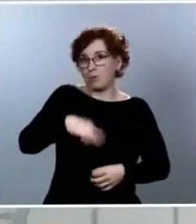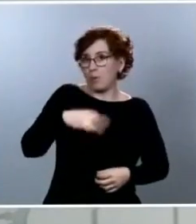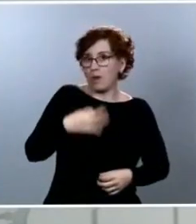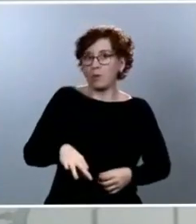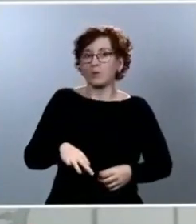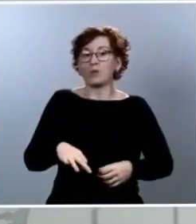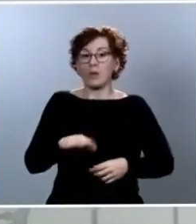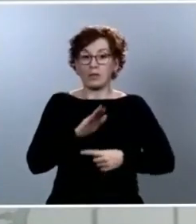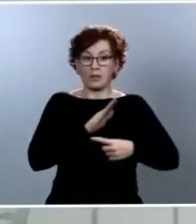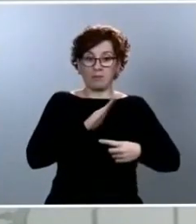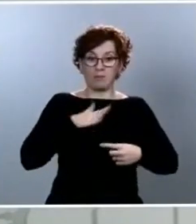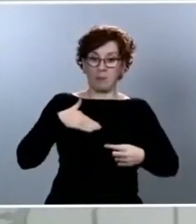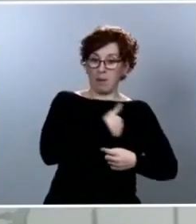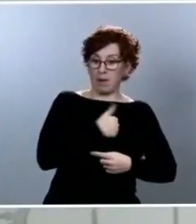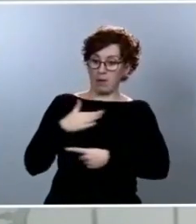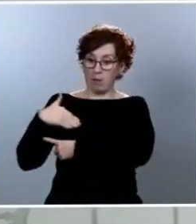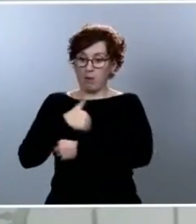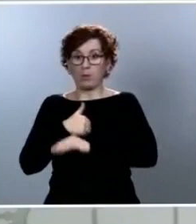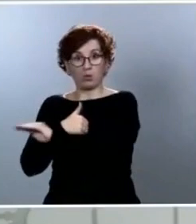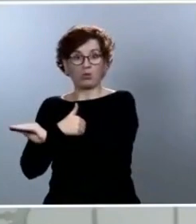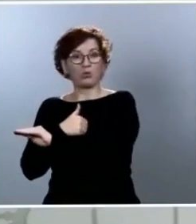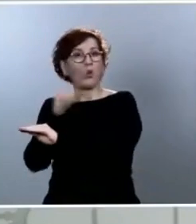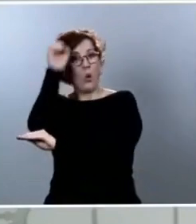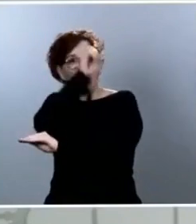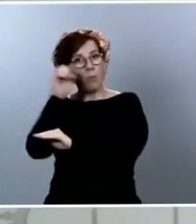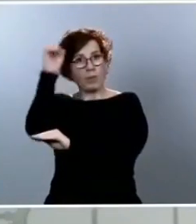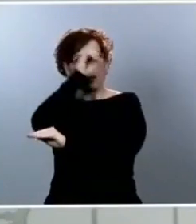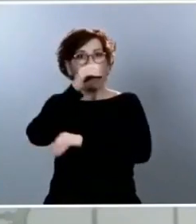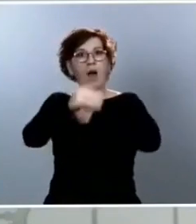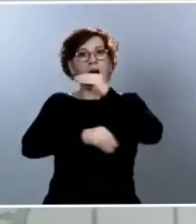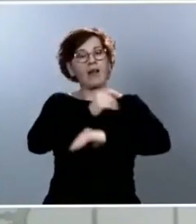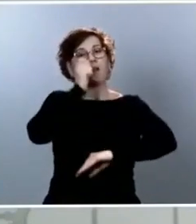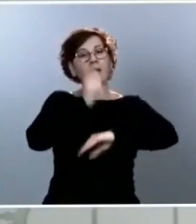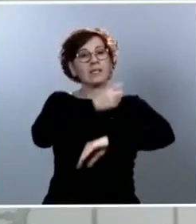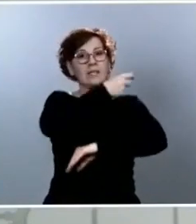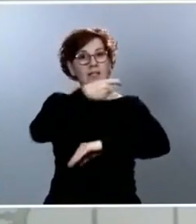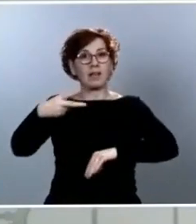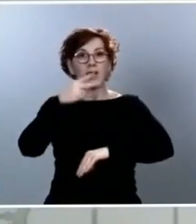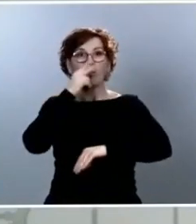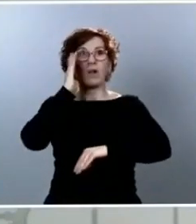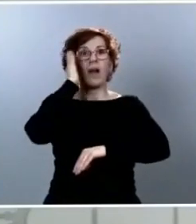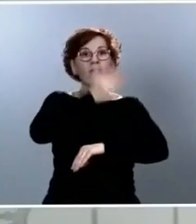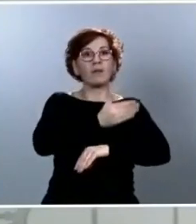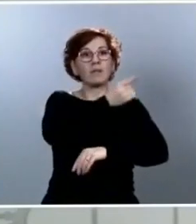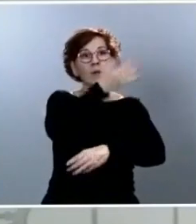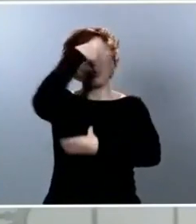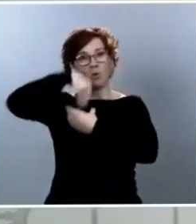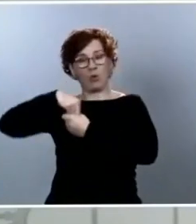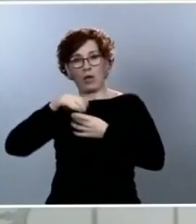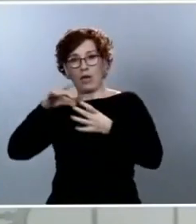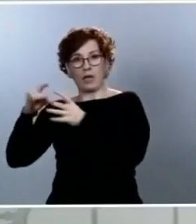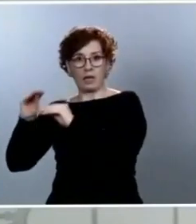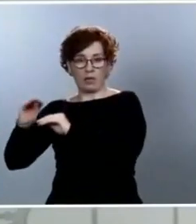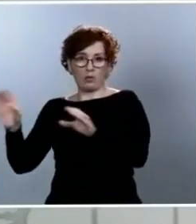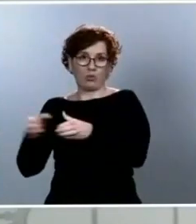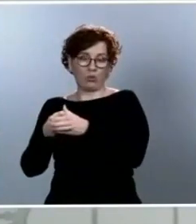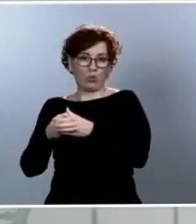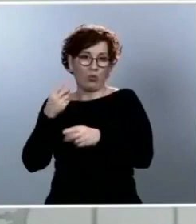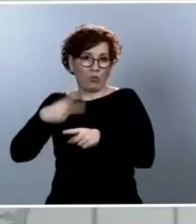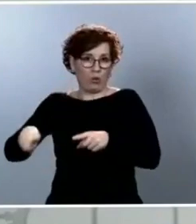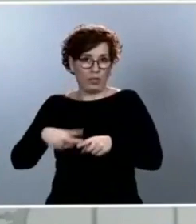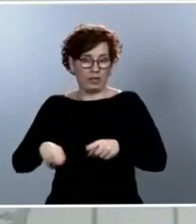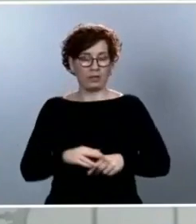pues ha hecho su valoración sobre esta sentencia que afecta a una dirigente de su organización. Y en relación con a